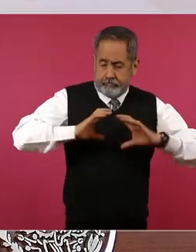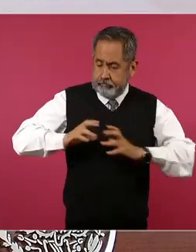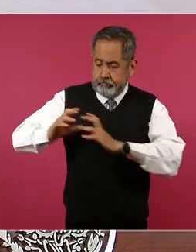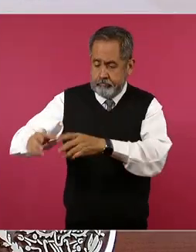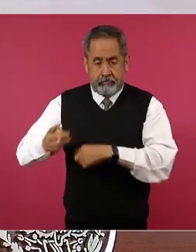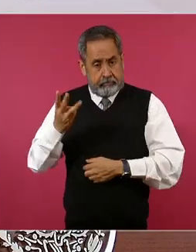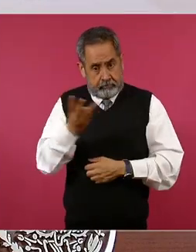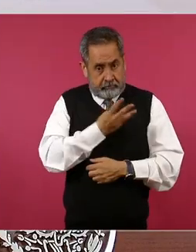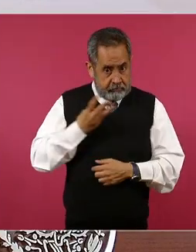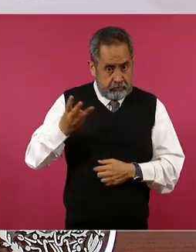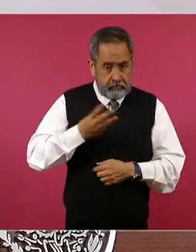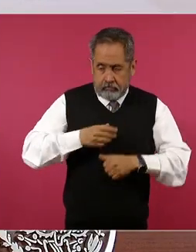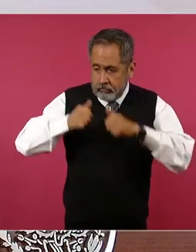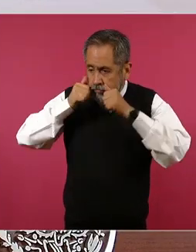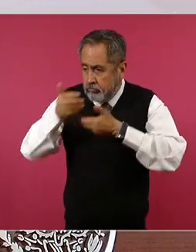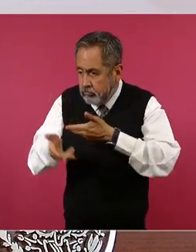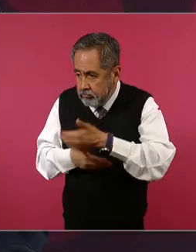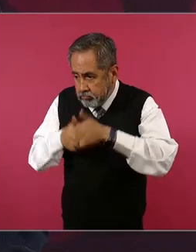estén al servicio del pueblo.